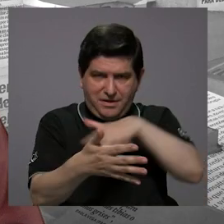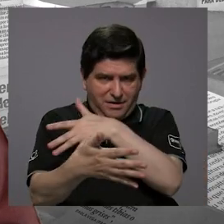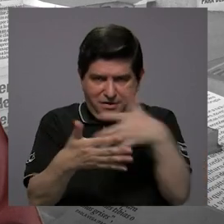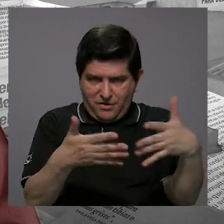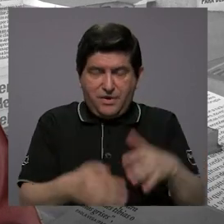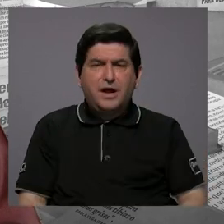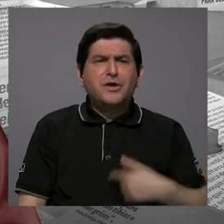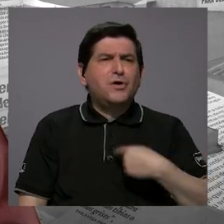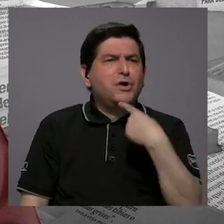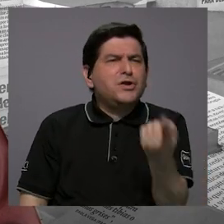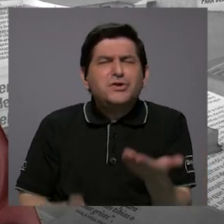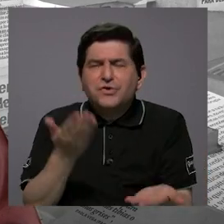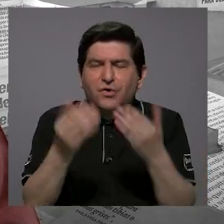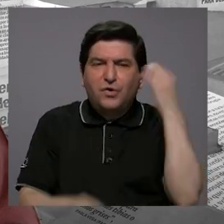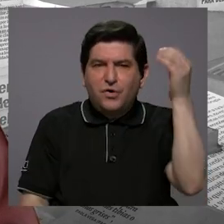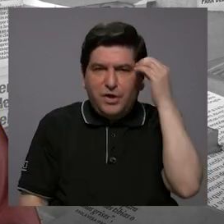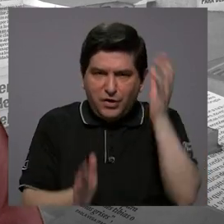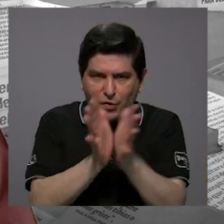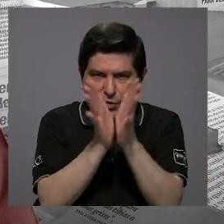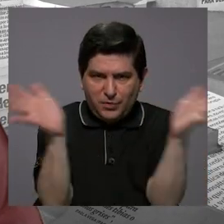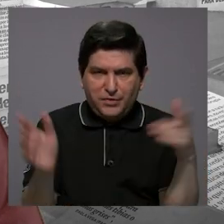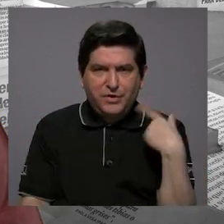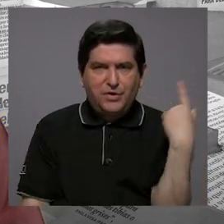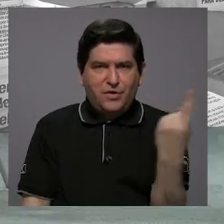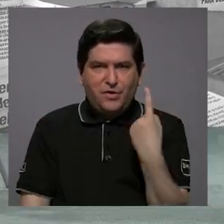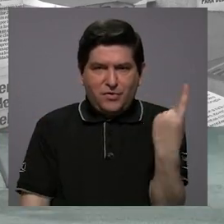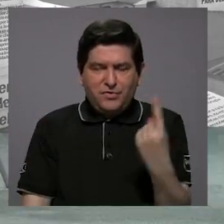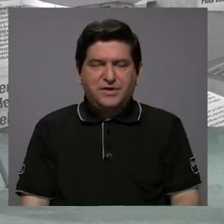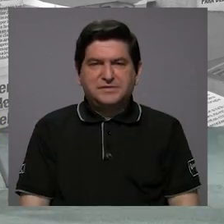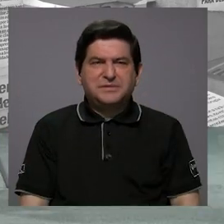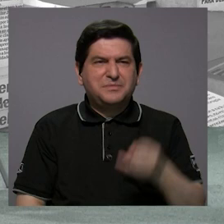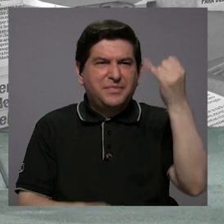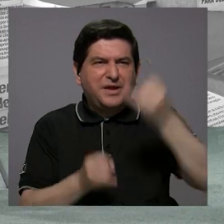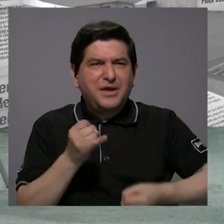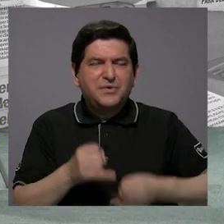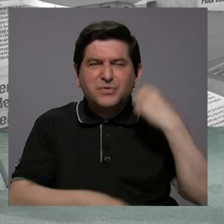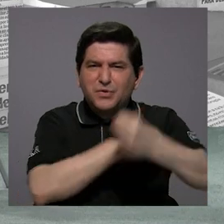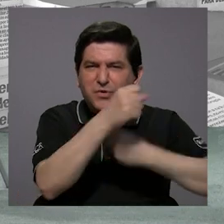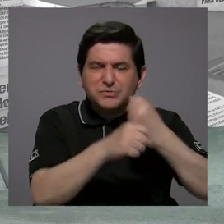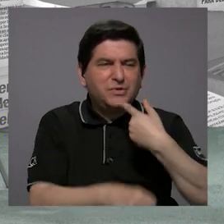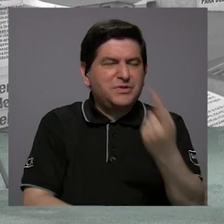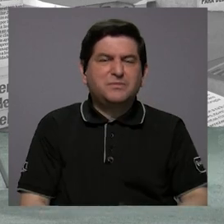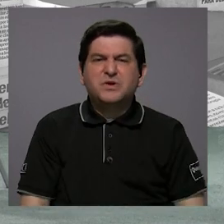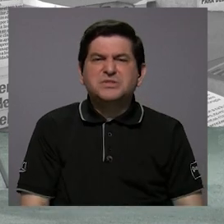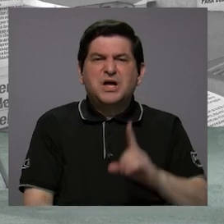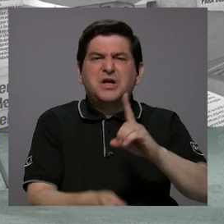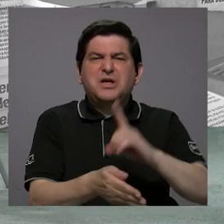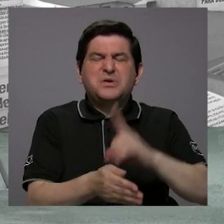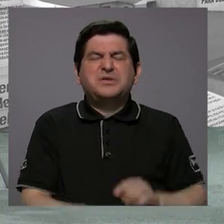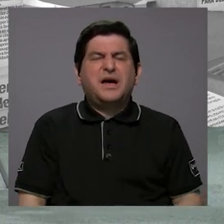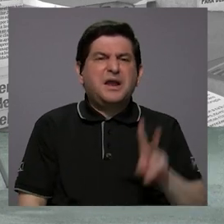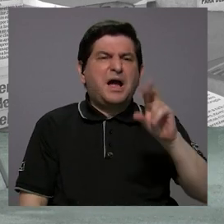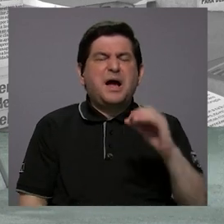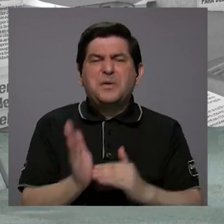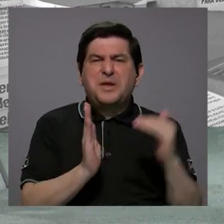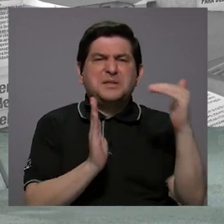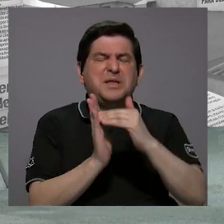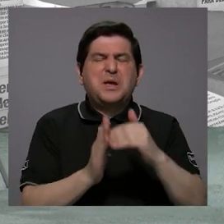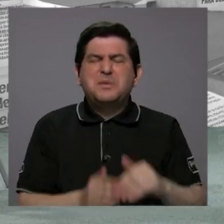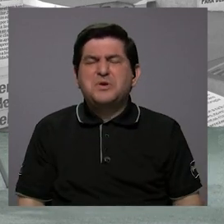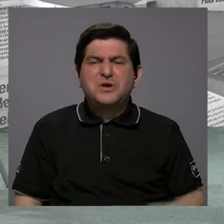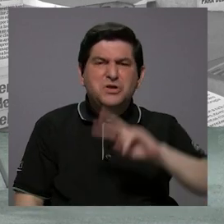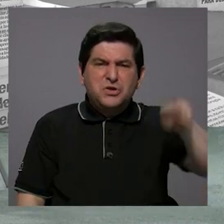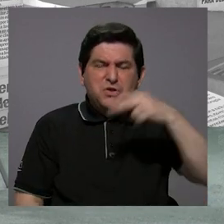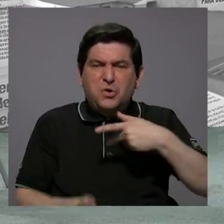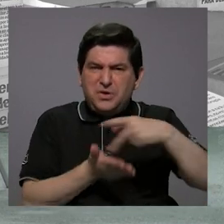Y yo quiero decirle, tal vez, a la opinión pública, ¿verdad? Que siempre ha, últimamente, en los últimos años, ha dicho que los médicos que ganan 20 millones de colones, que